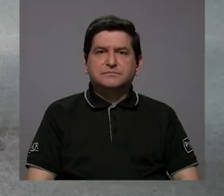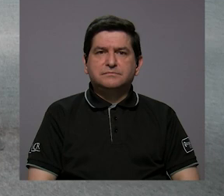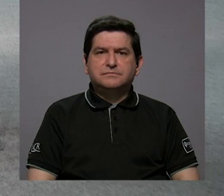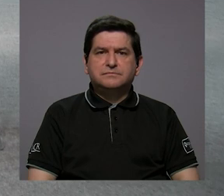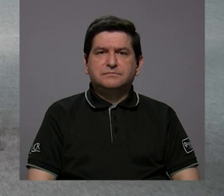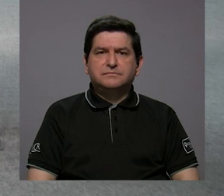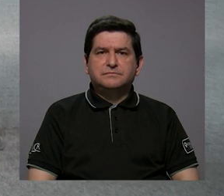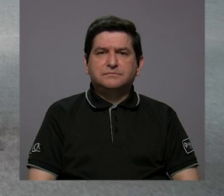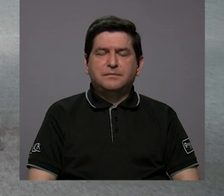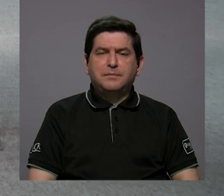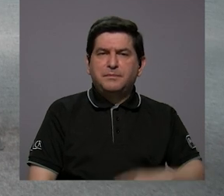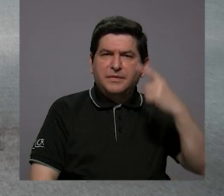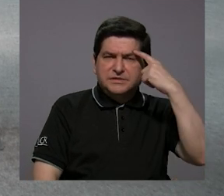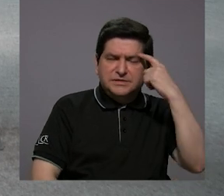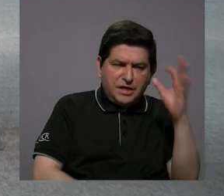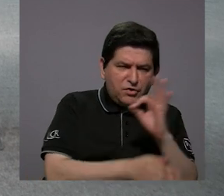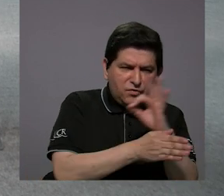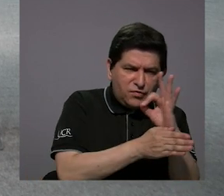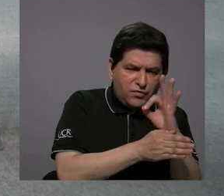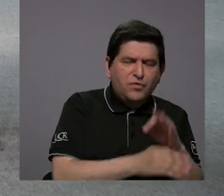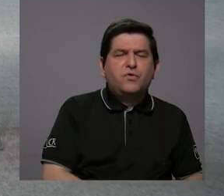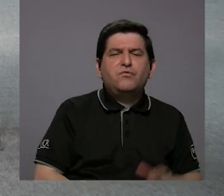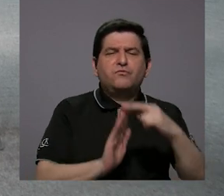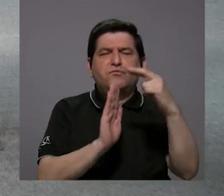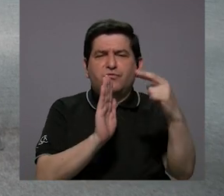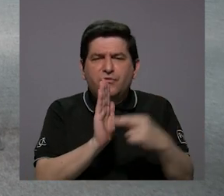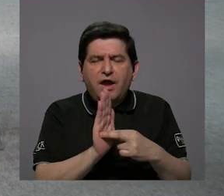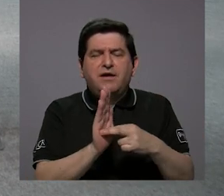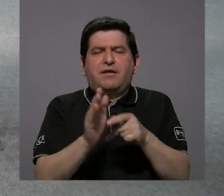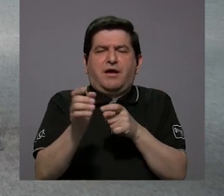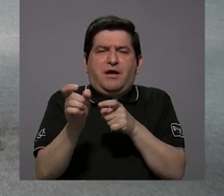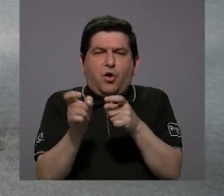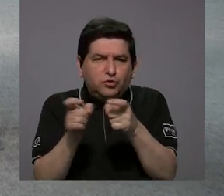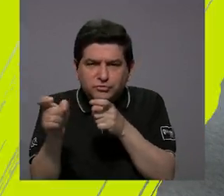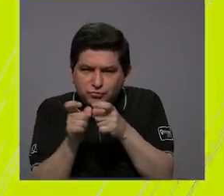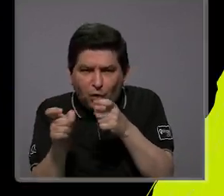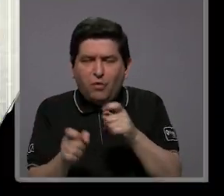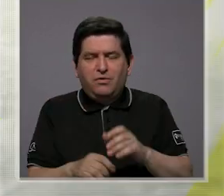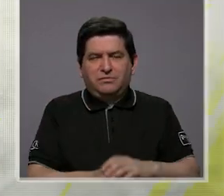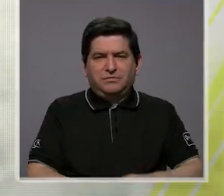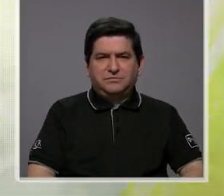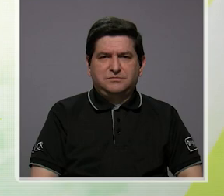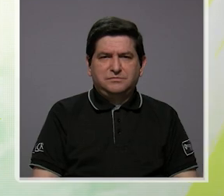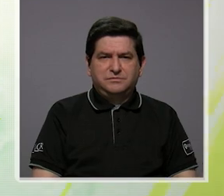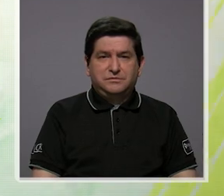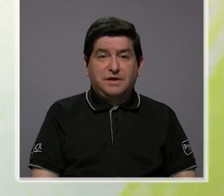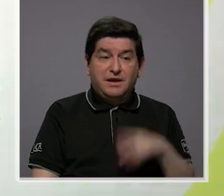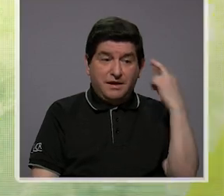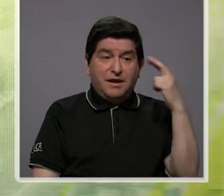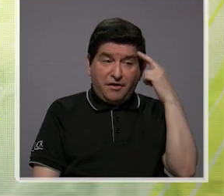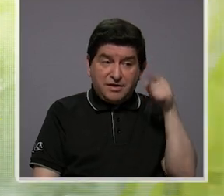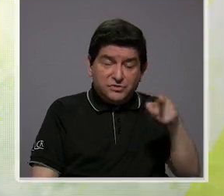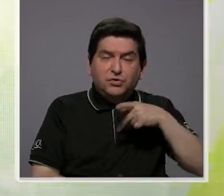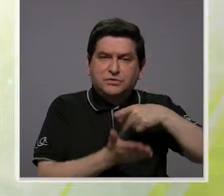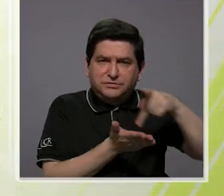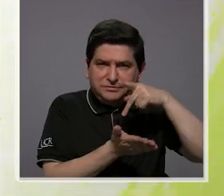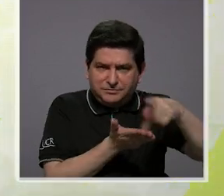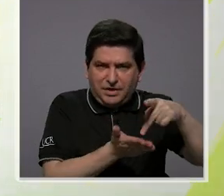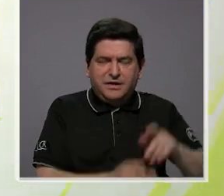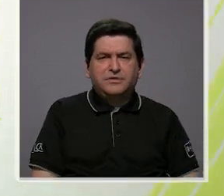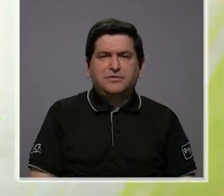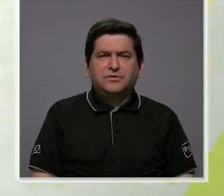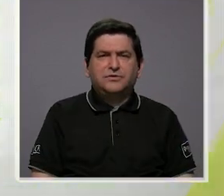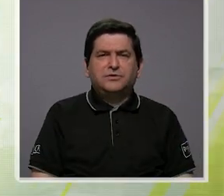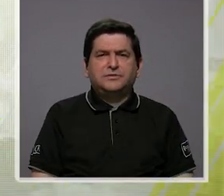todo el funcionamiento, la parte de regulación, de controles, para eso es ese canon. Sí,